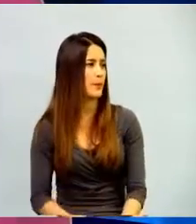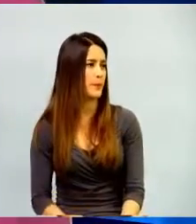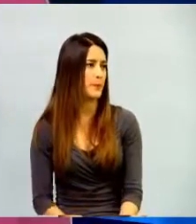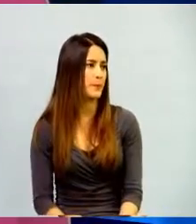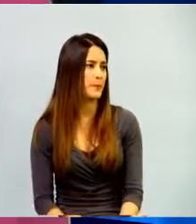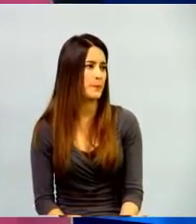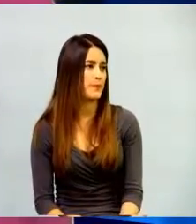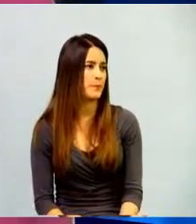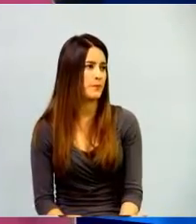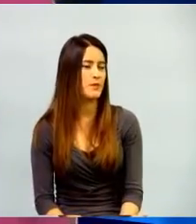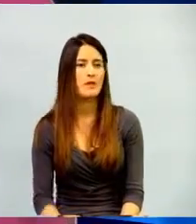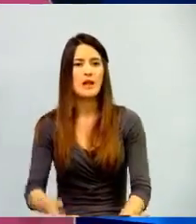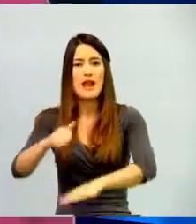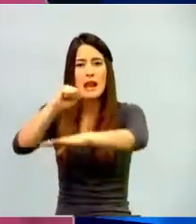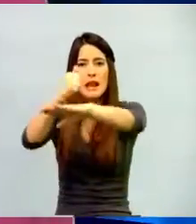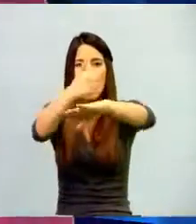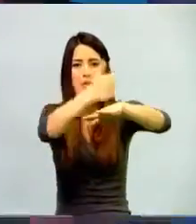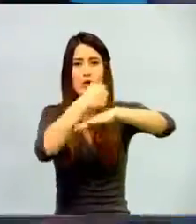¿Cómo los convencemos?